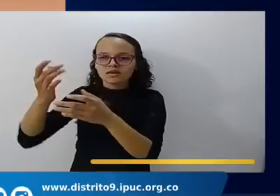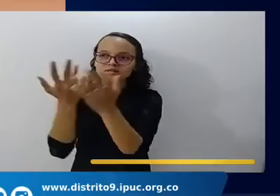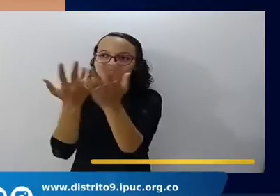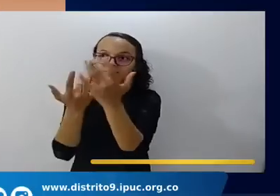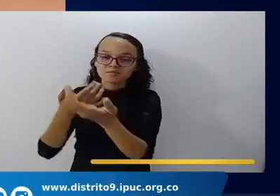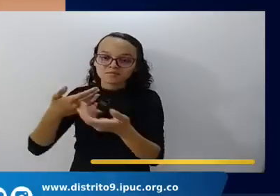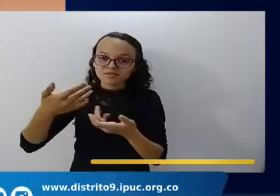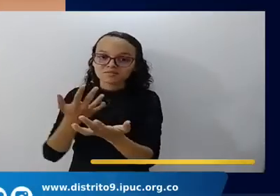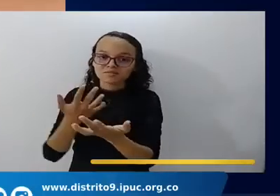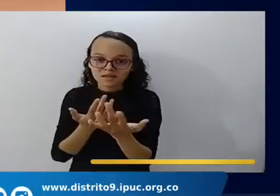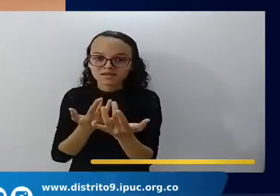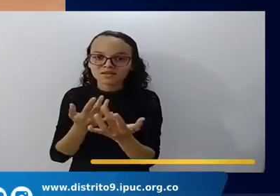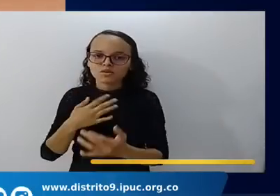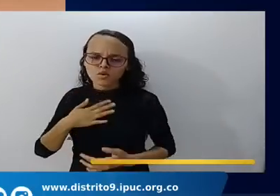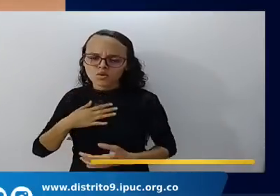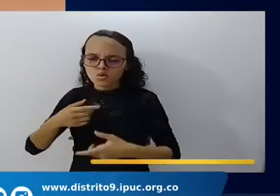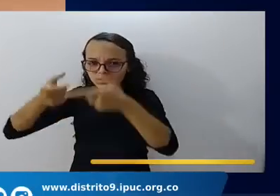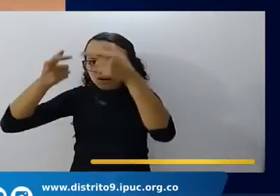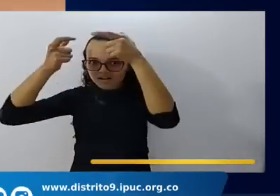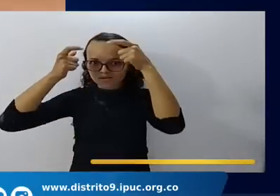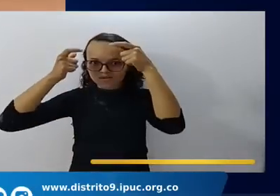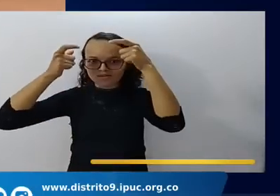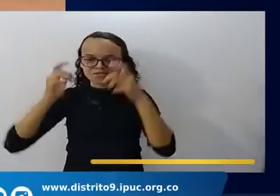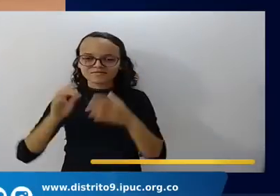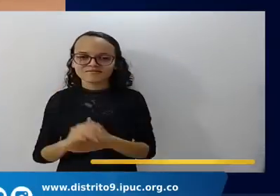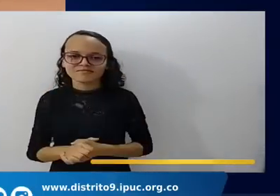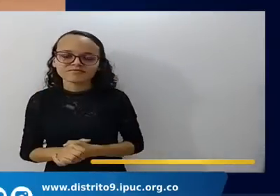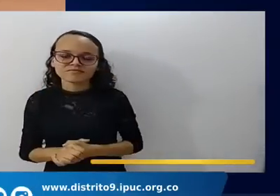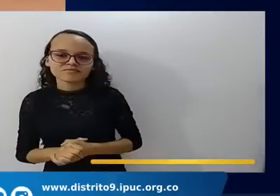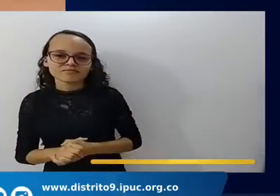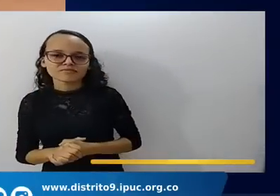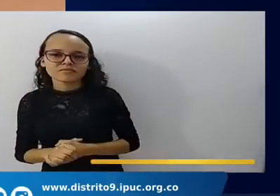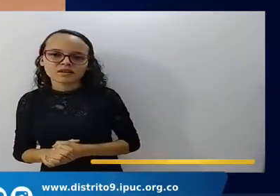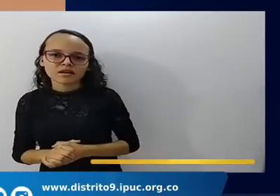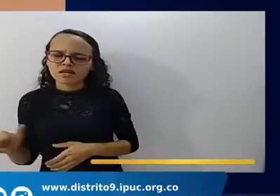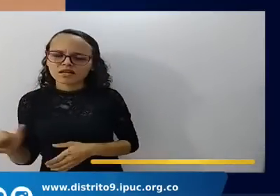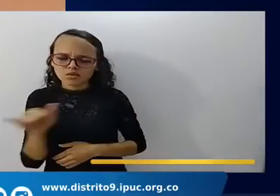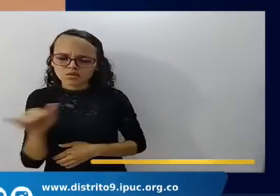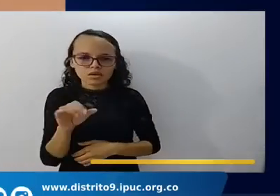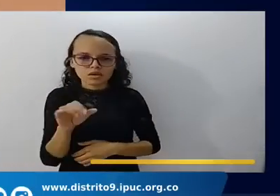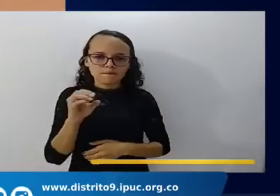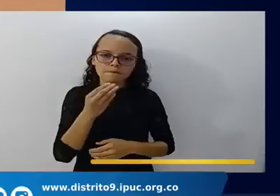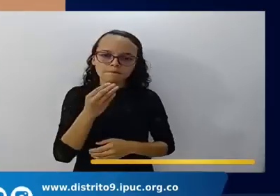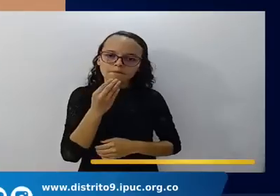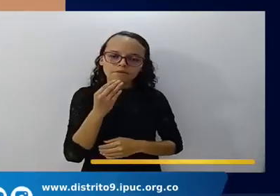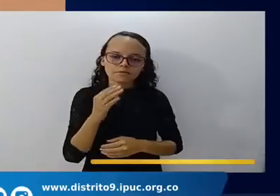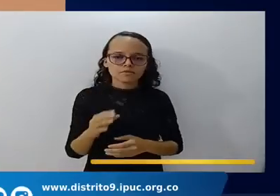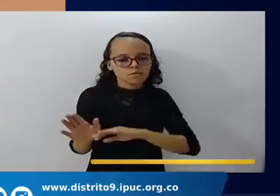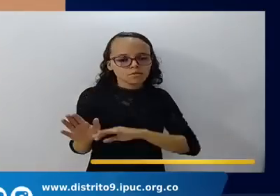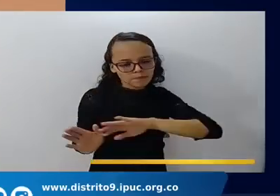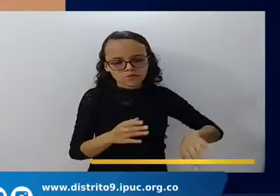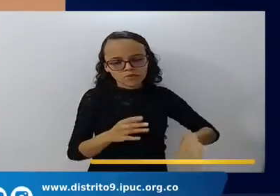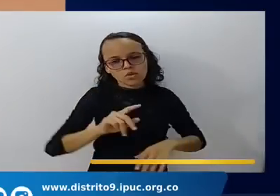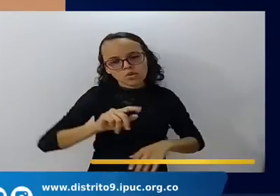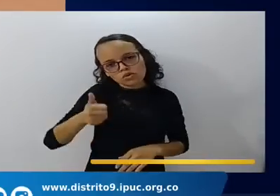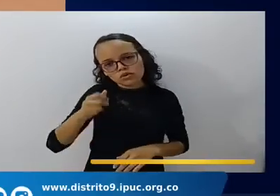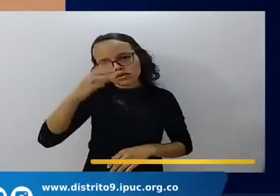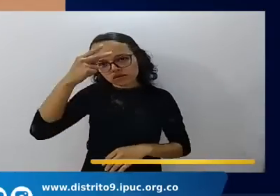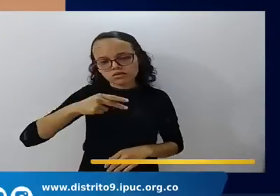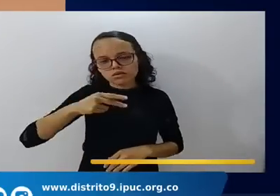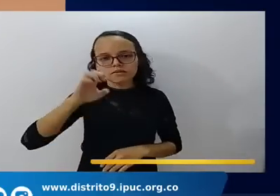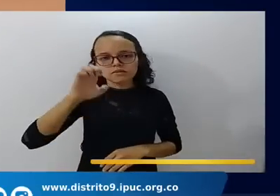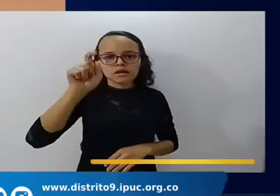Una alabanza a Jesús. Así como Esteban que antes de morir vio